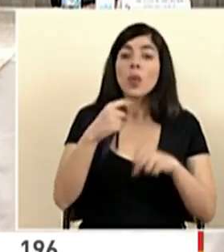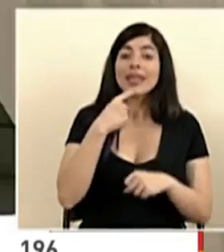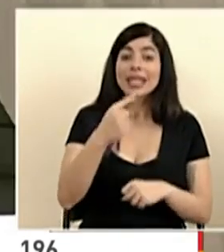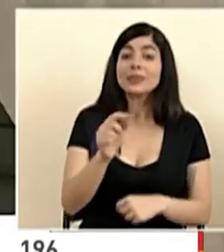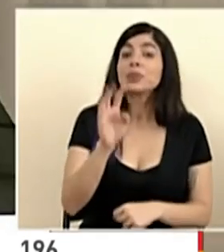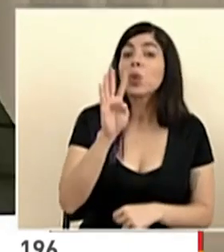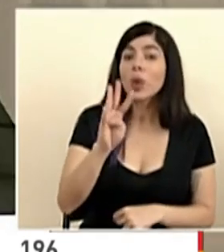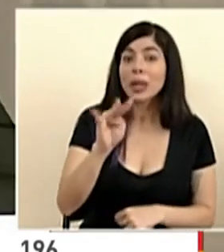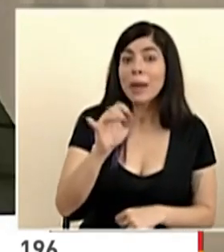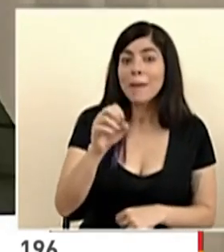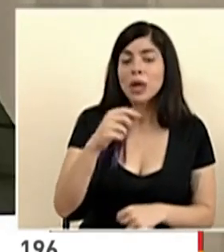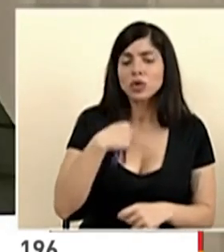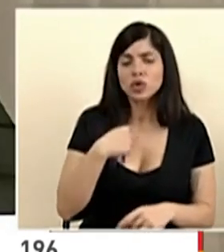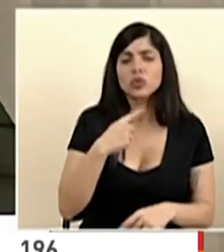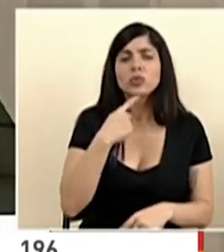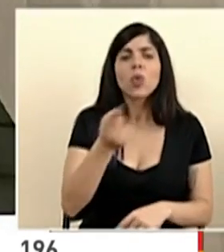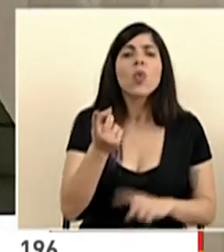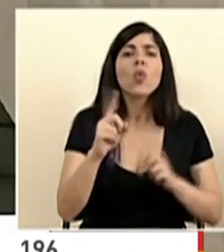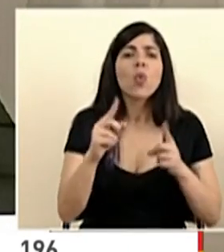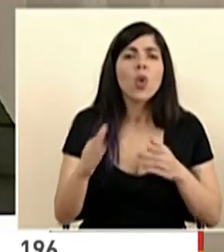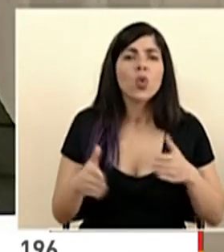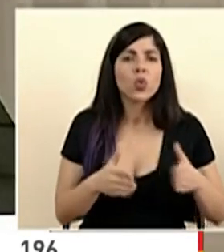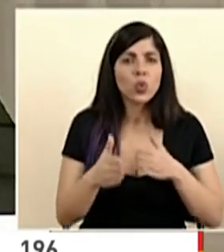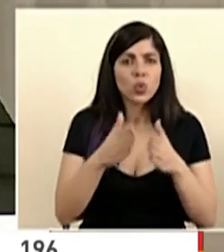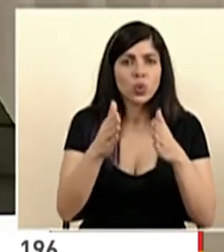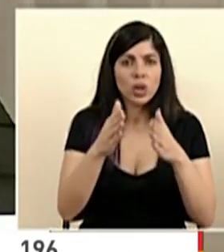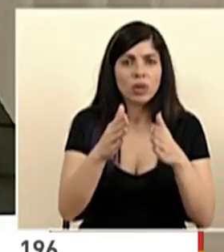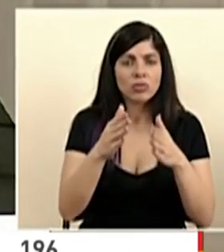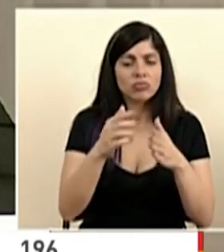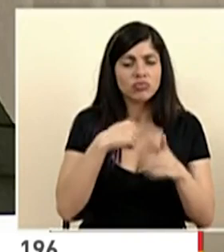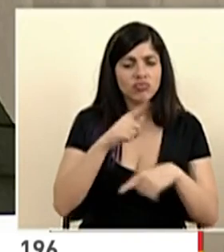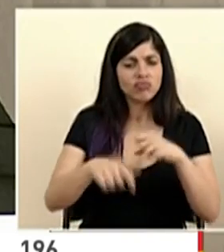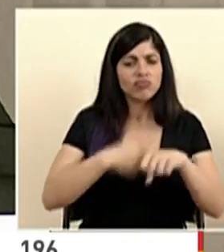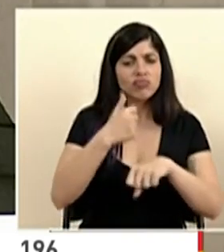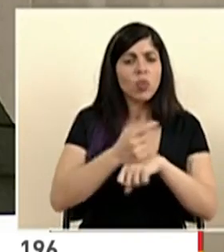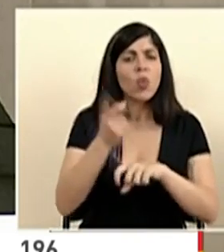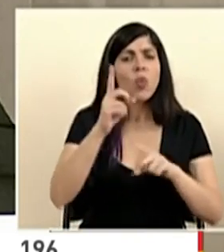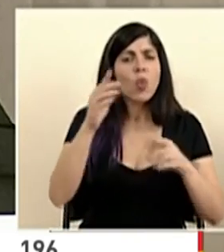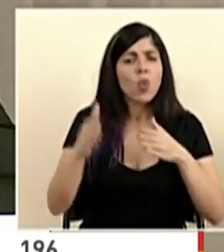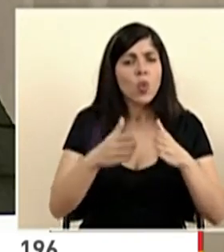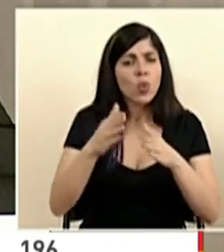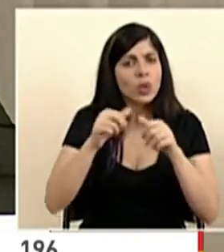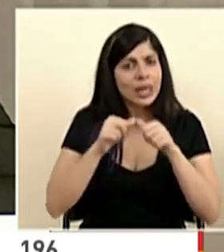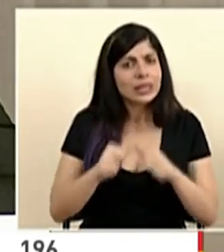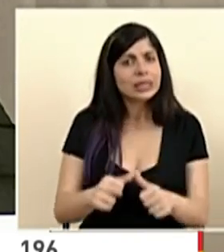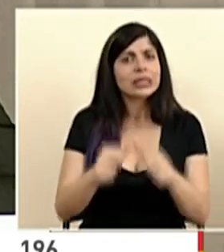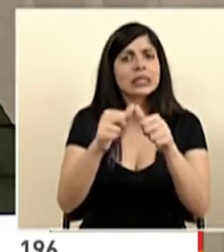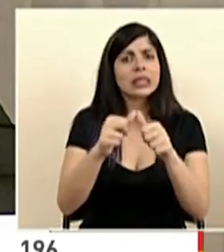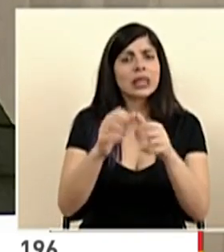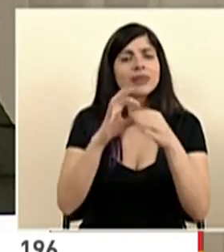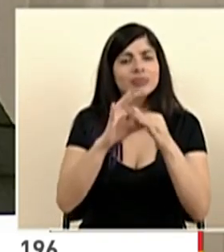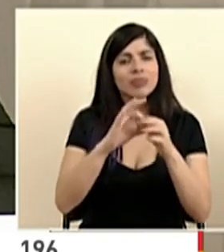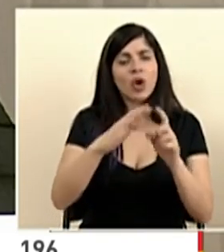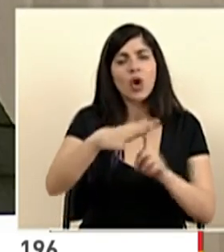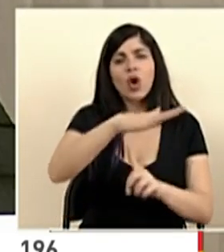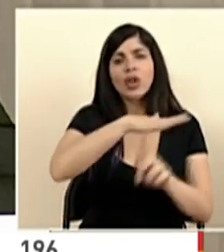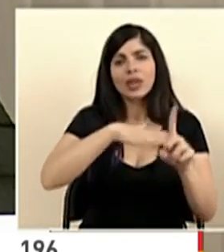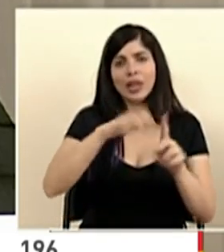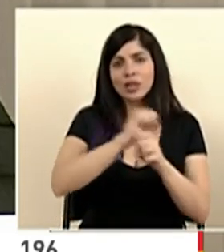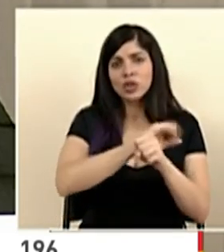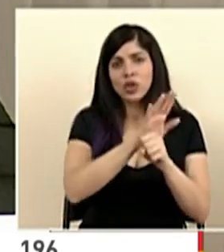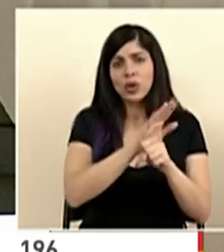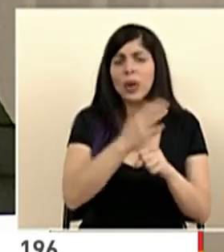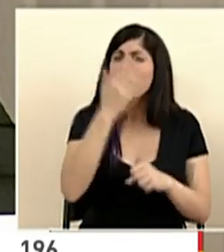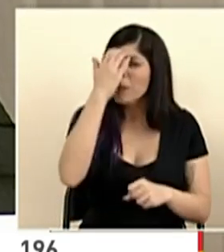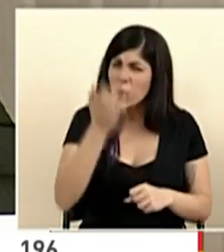el 4 de mayo daré cuál es la ruta 4 de mayo trazaré cuál es esta ruta que continúa con el contexto de COVID